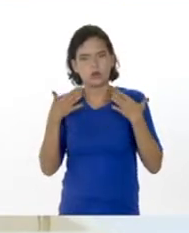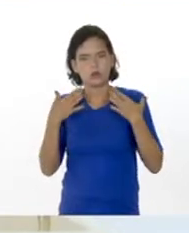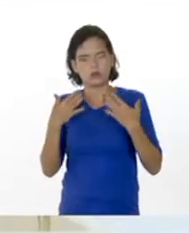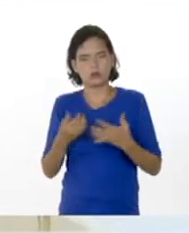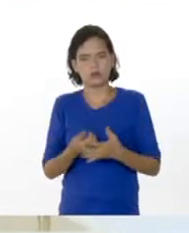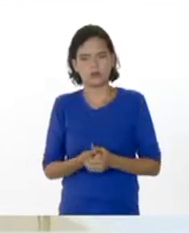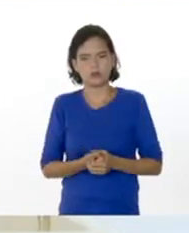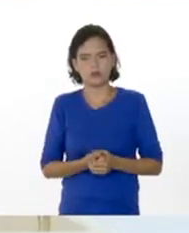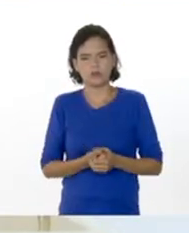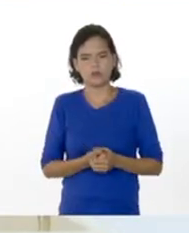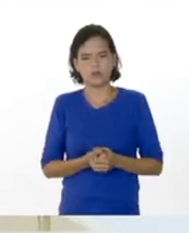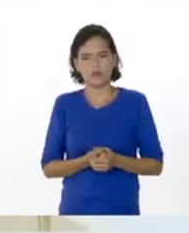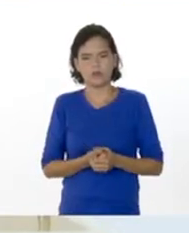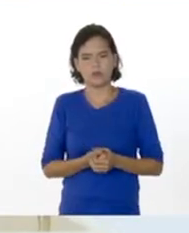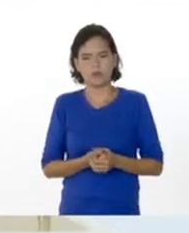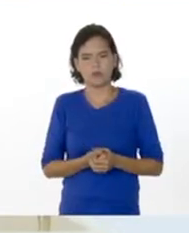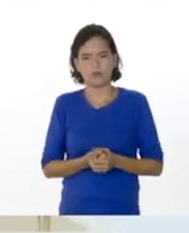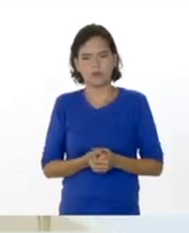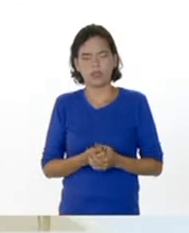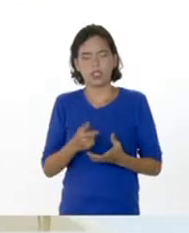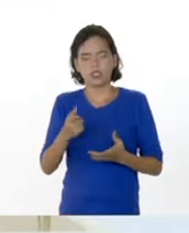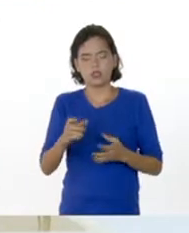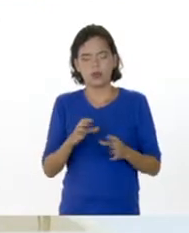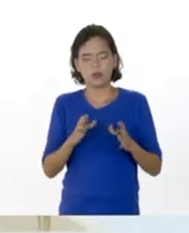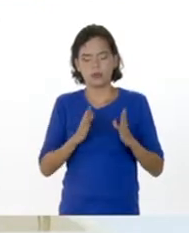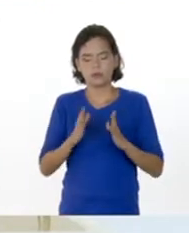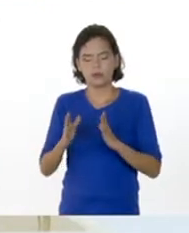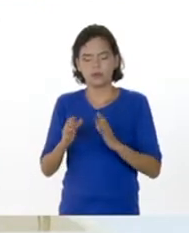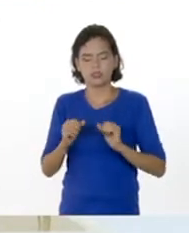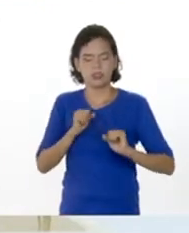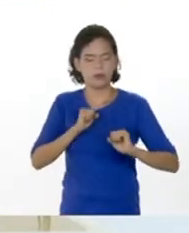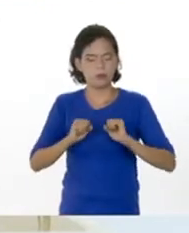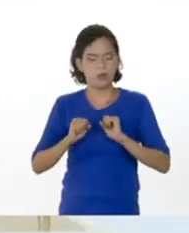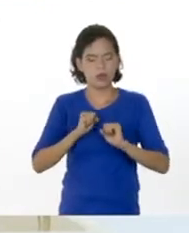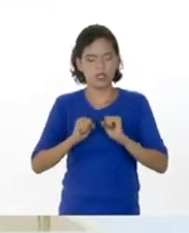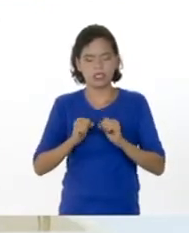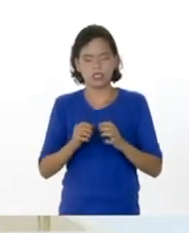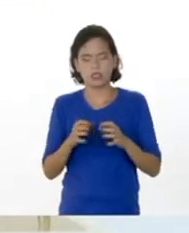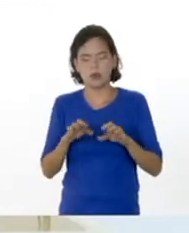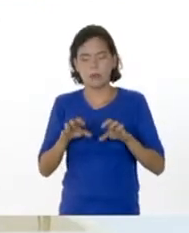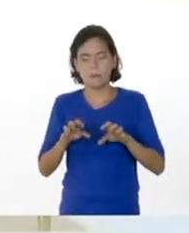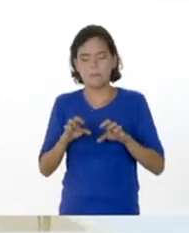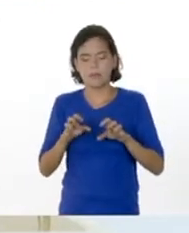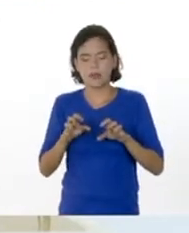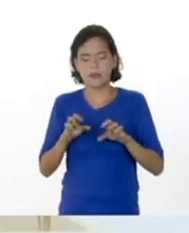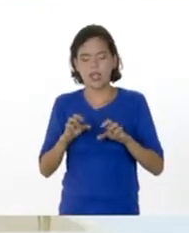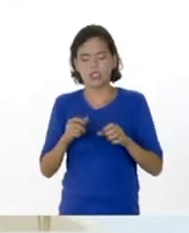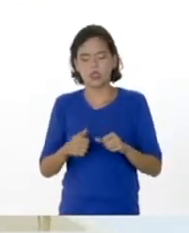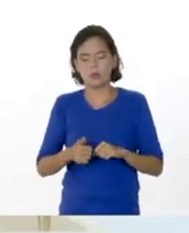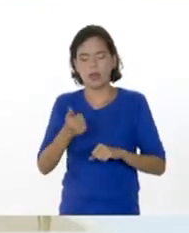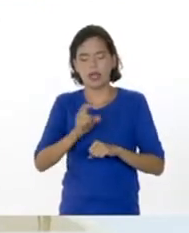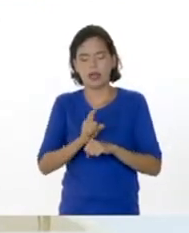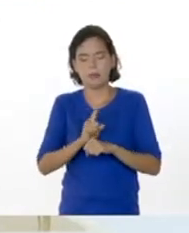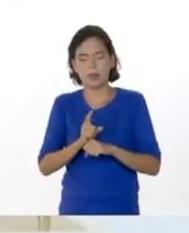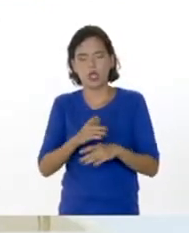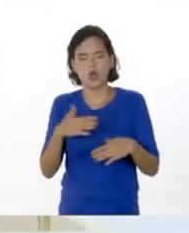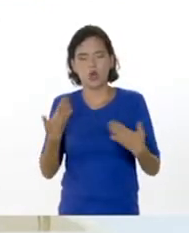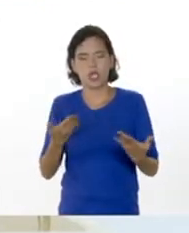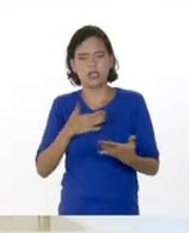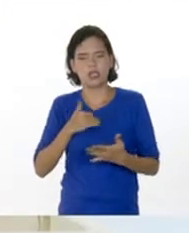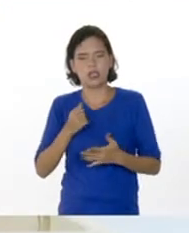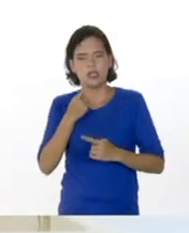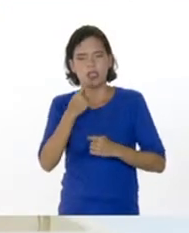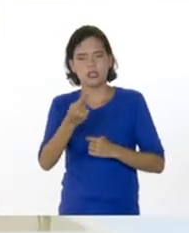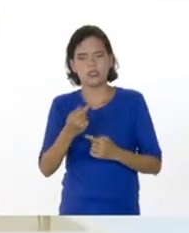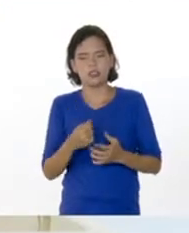calor, éstas van, sus partículas se van movilizando, van vibrando con mayor intensidad, lo que quiere